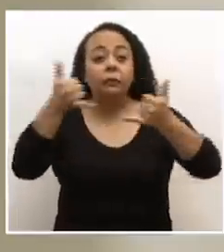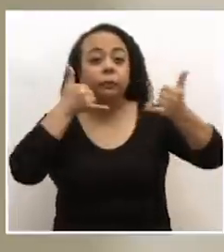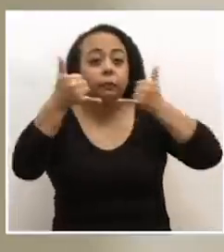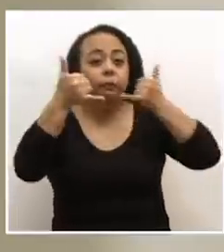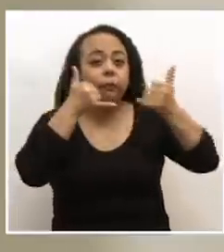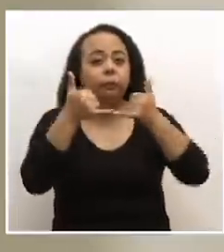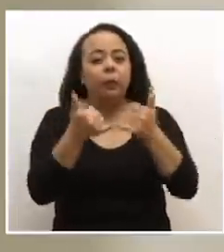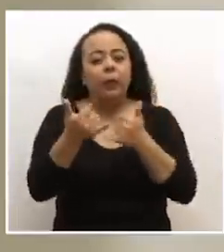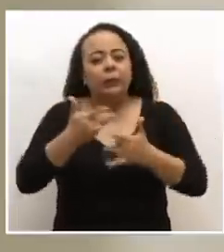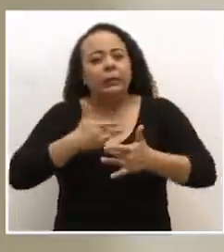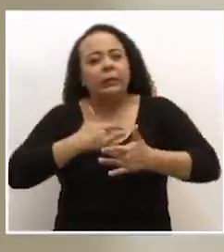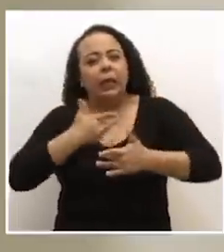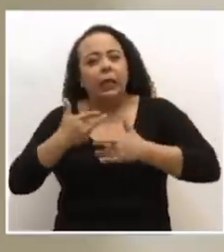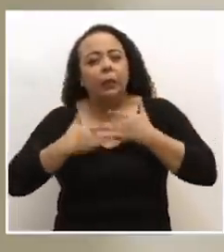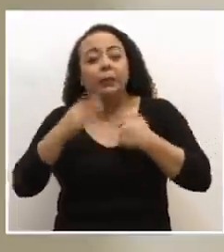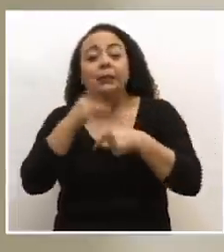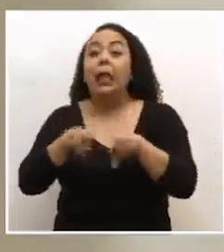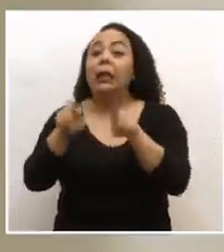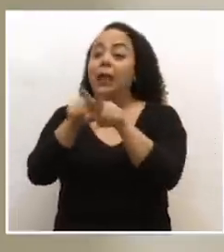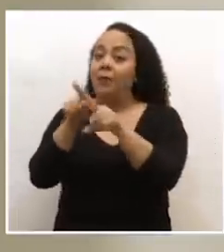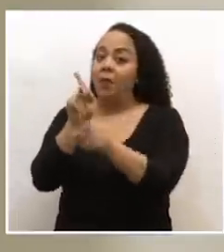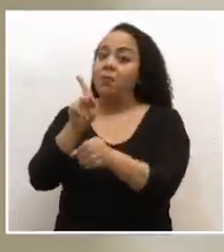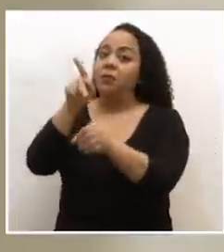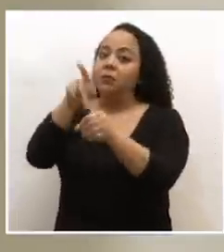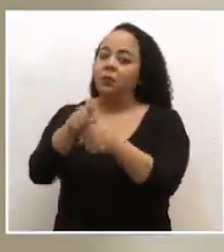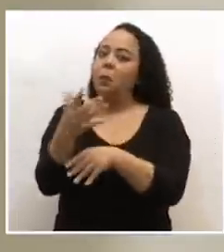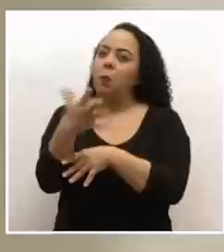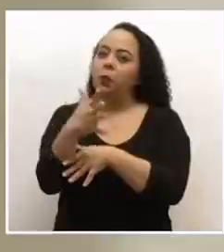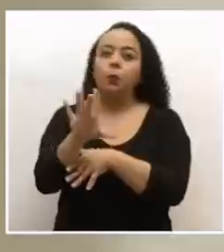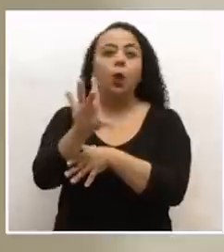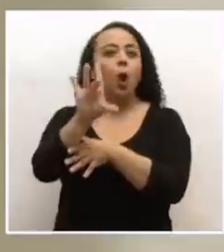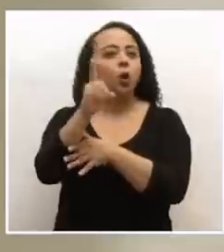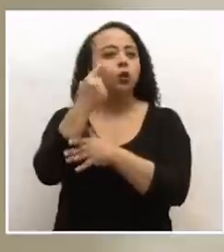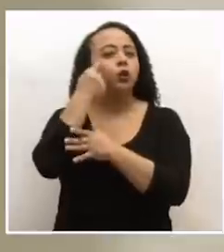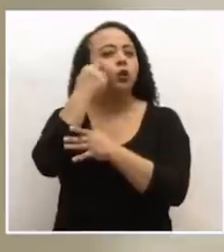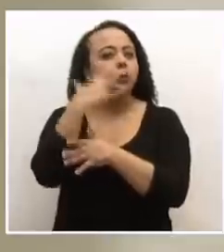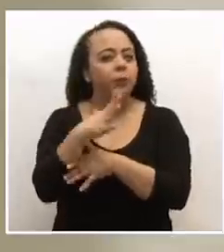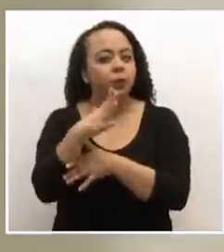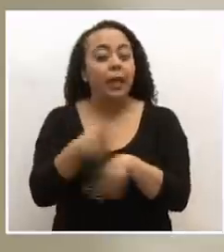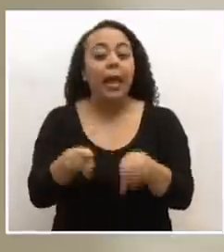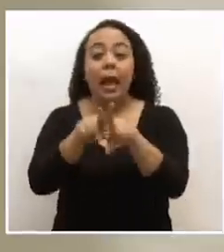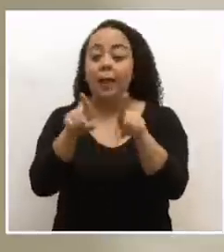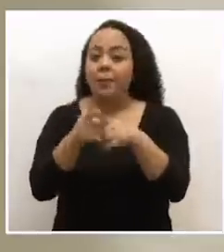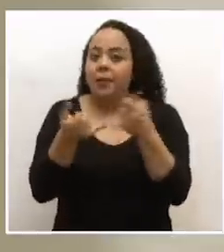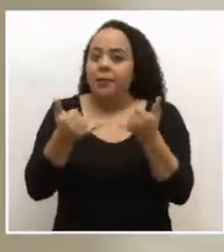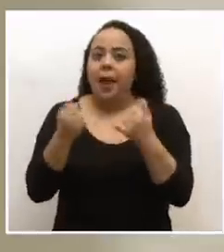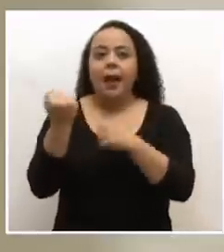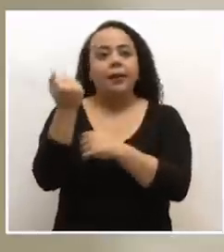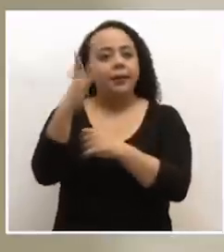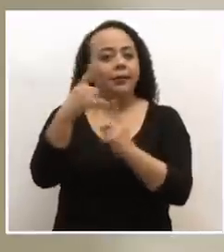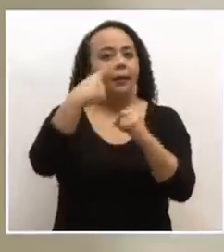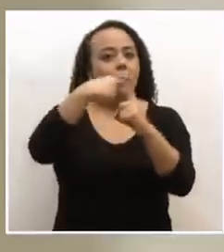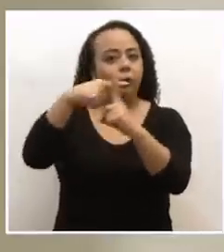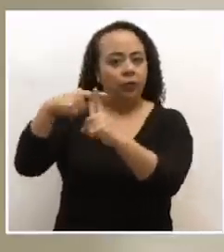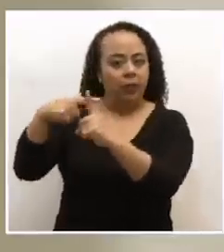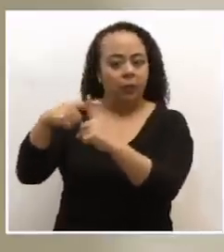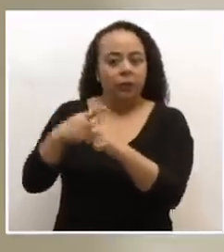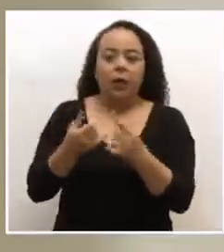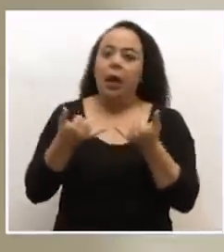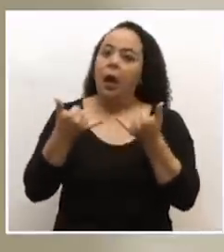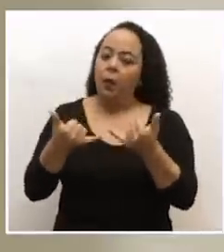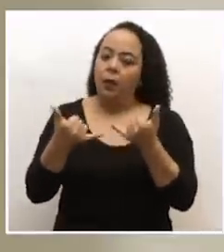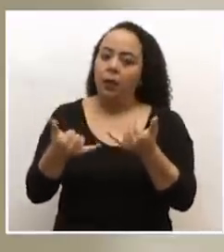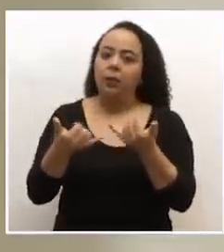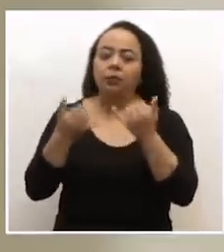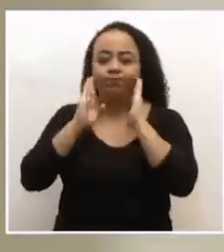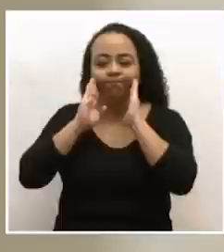con síntomas, que participaron, por lo menos son ocho sospechosos, además de los 15 positivos que están siendo en este momento